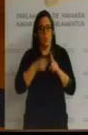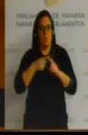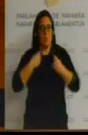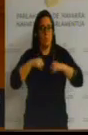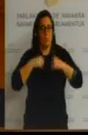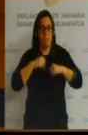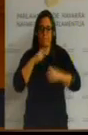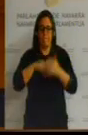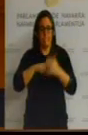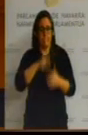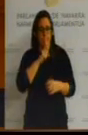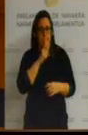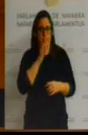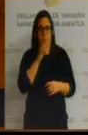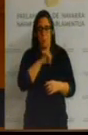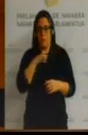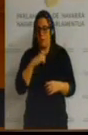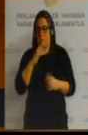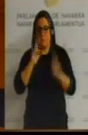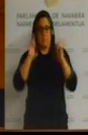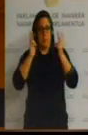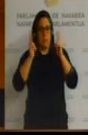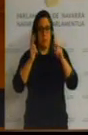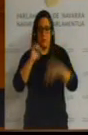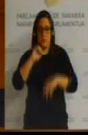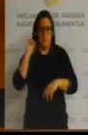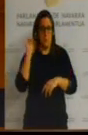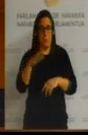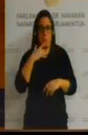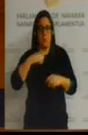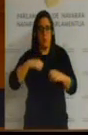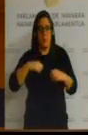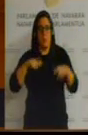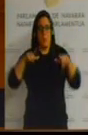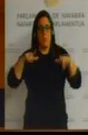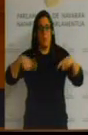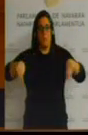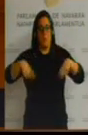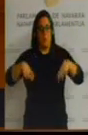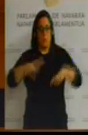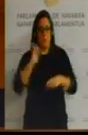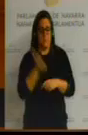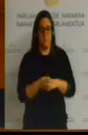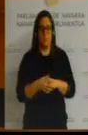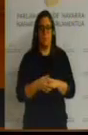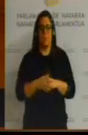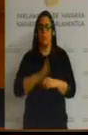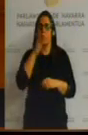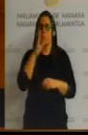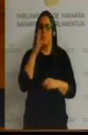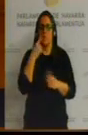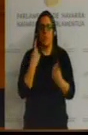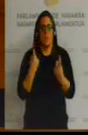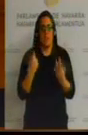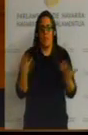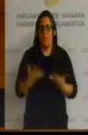particular, baloncesto, balomano, jugosala, etc. Todo ello se suma a la necesidad urgente de que el